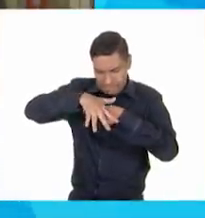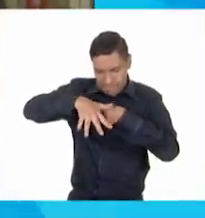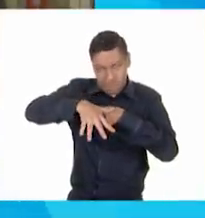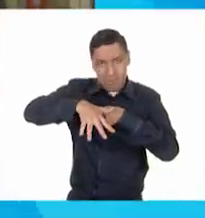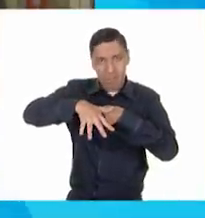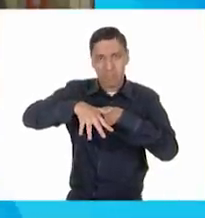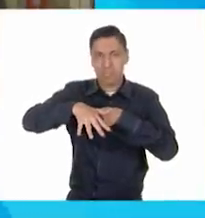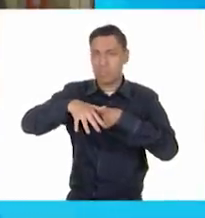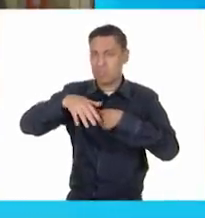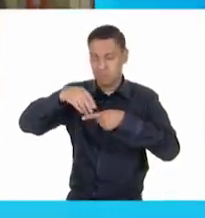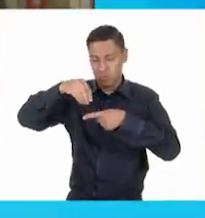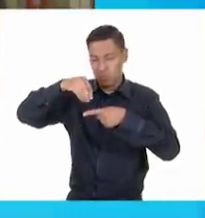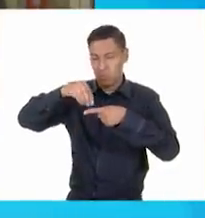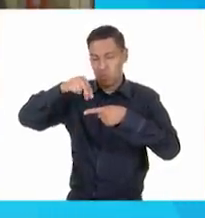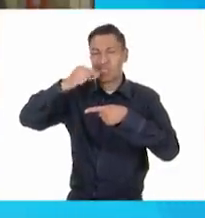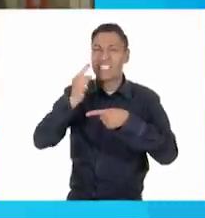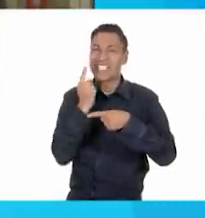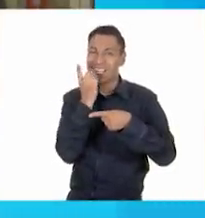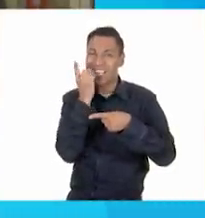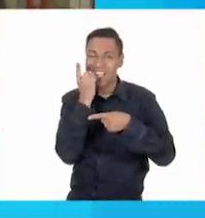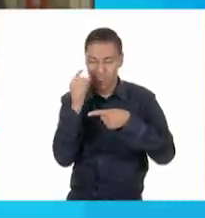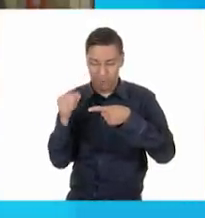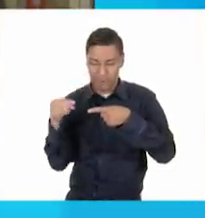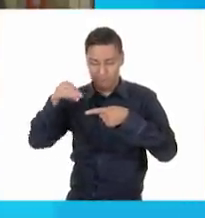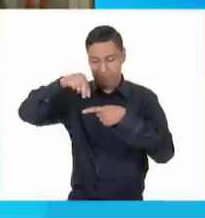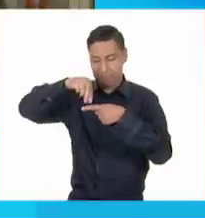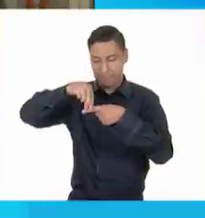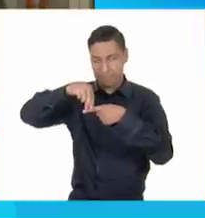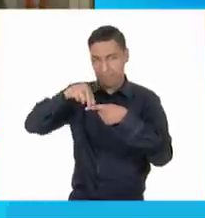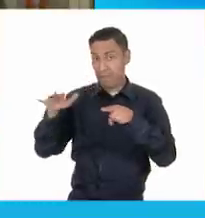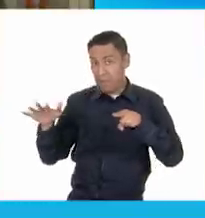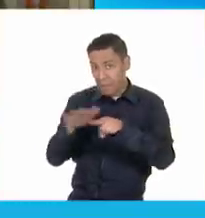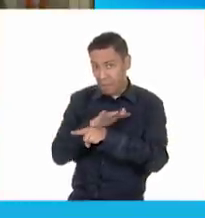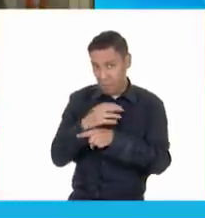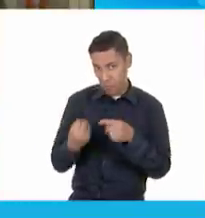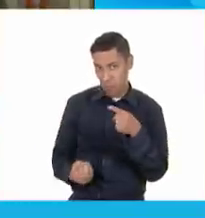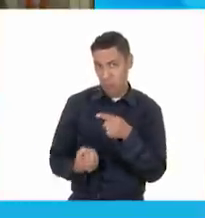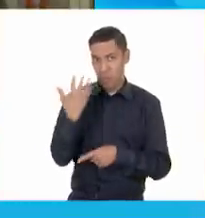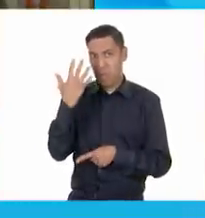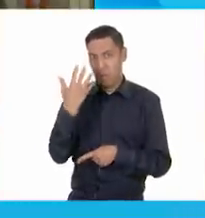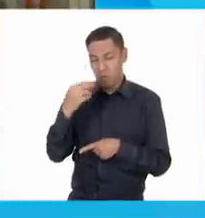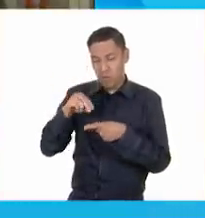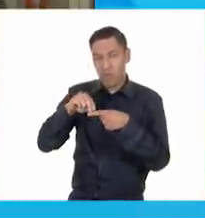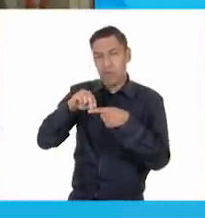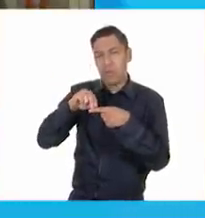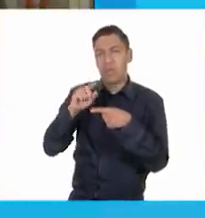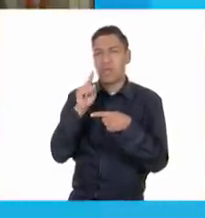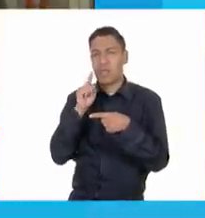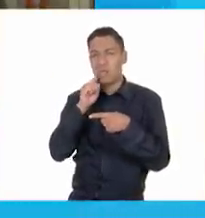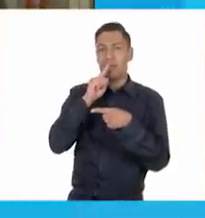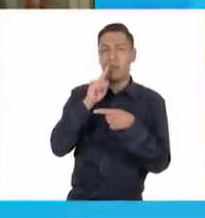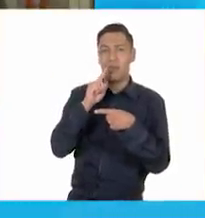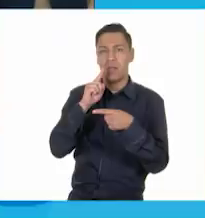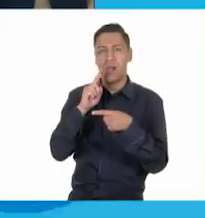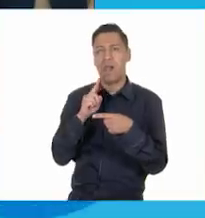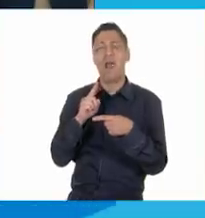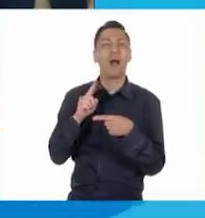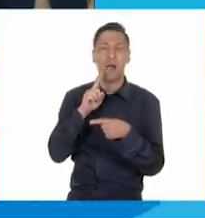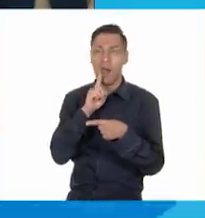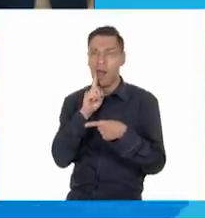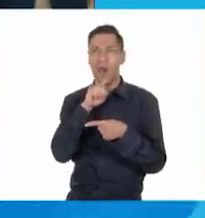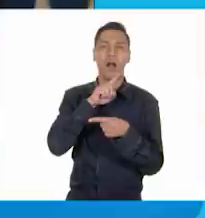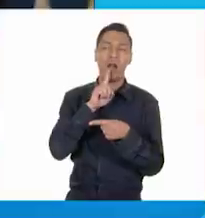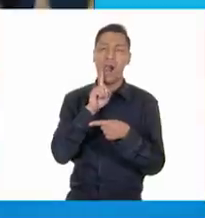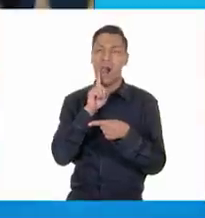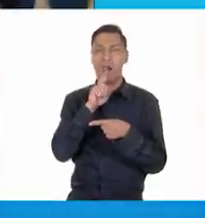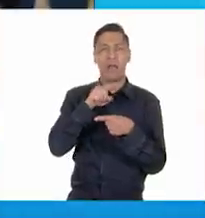un diente está listo para ser sustituido por el diente permanente, se cae solo con un ligero empujoncito de la lengua. ¿Y